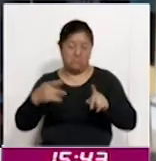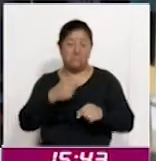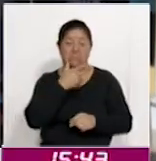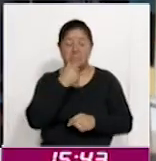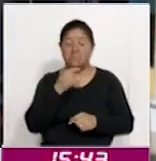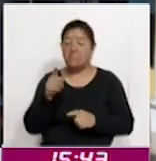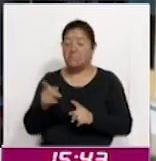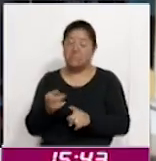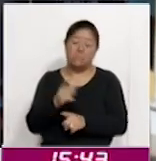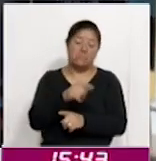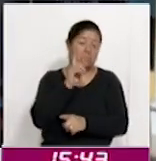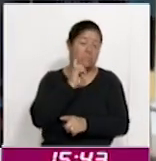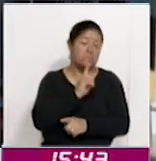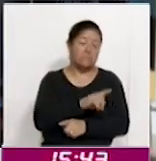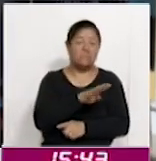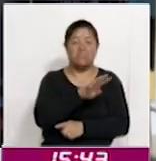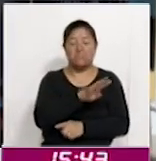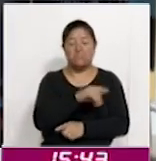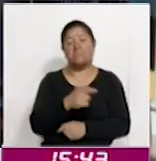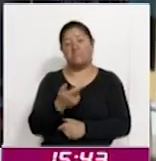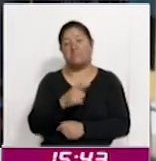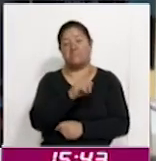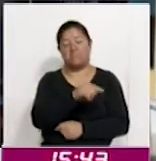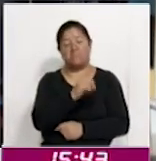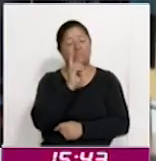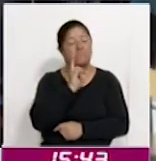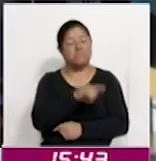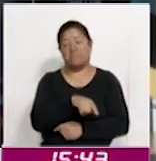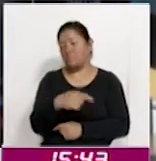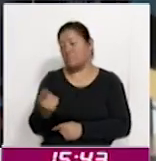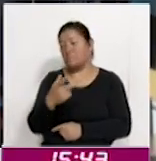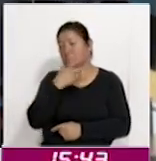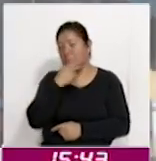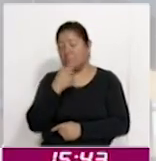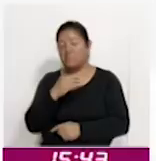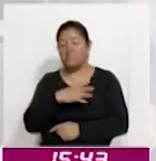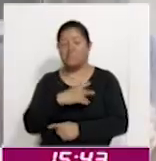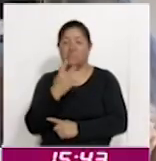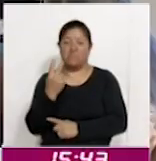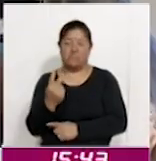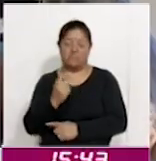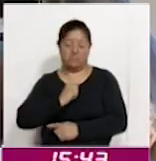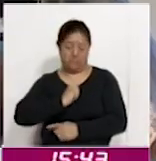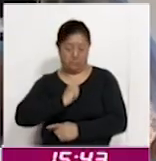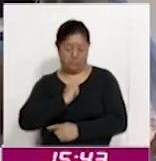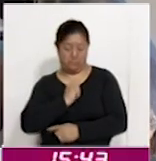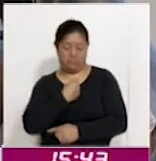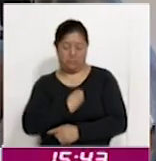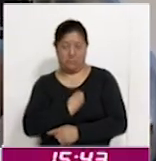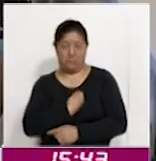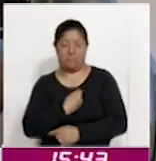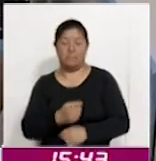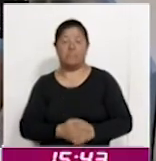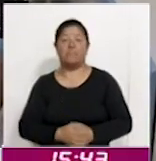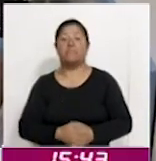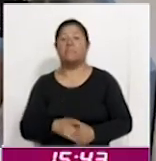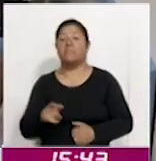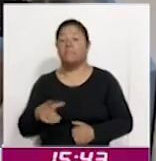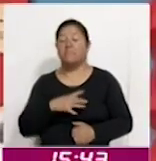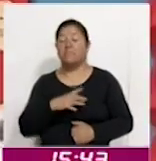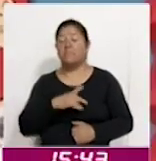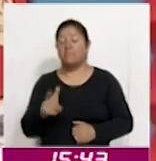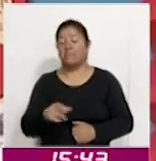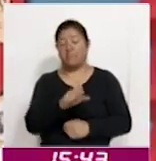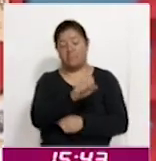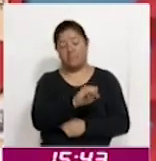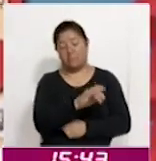19 y tenemos personas trans de mujer a hombre en dos. Si bien el número de casos de VIH no ha aumentado